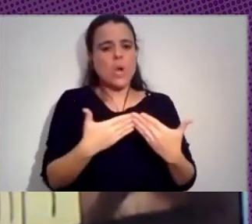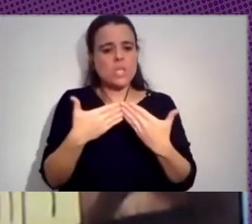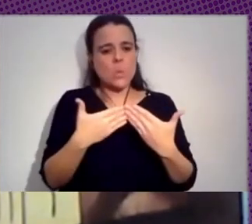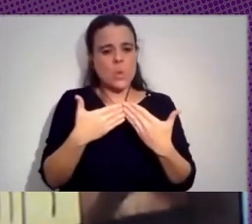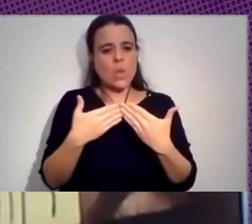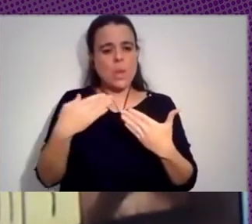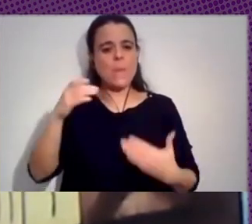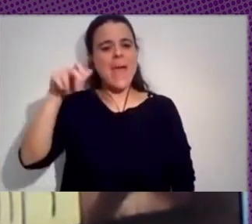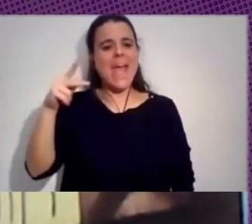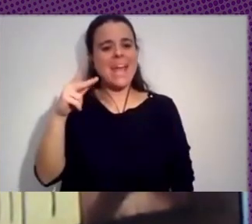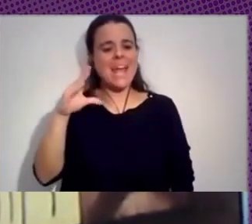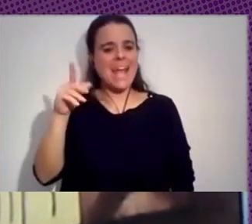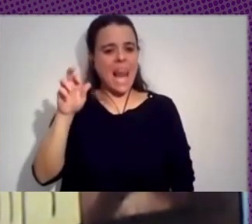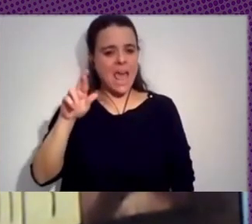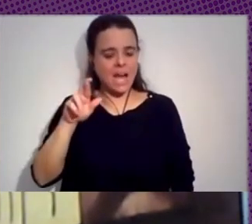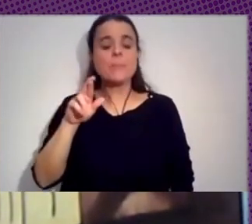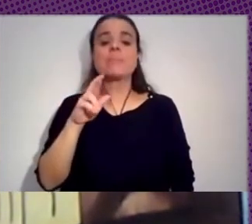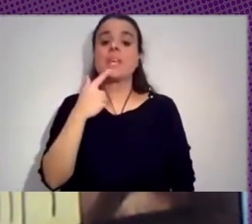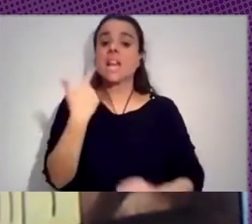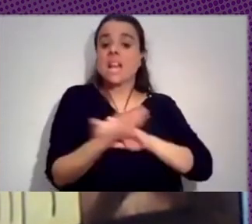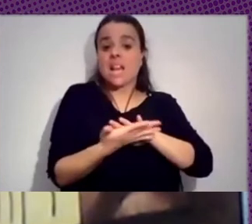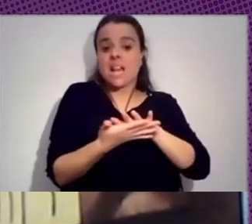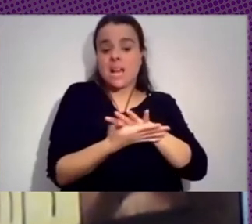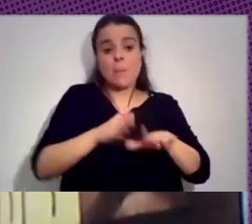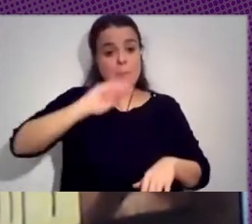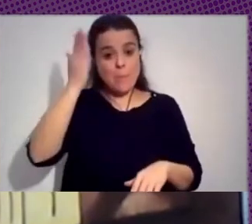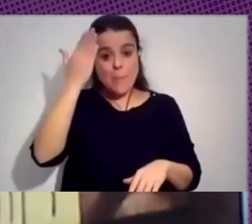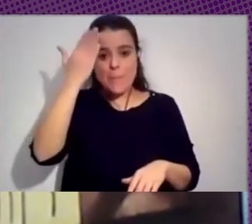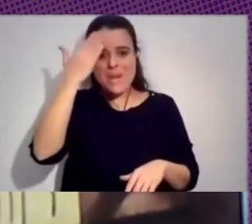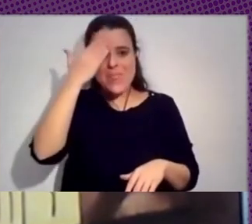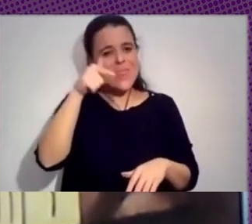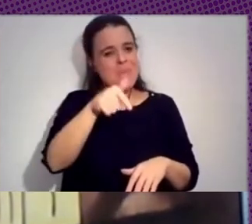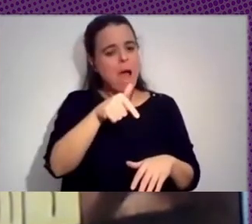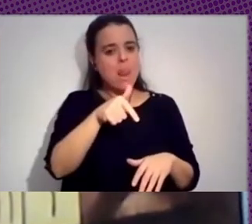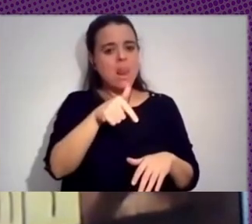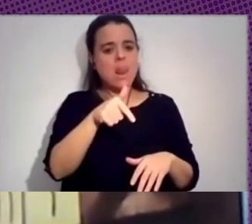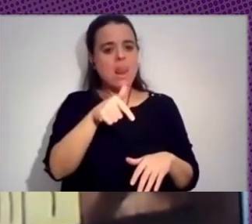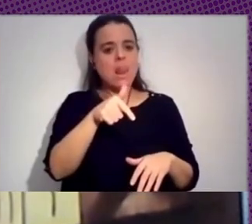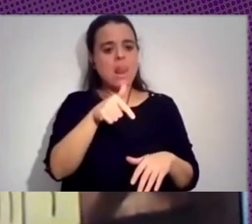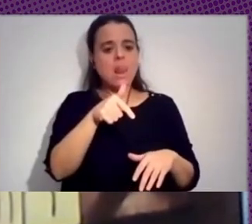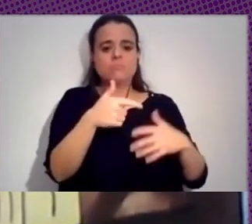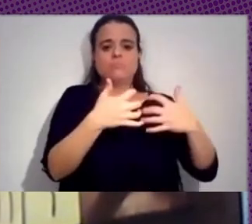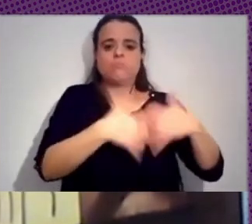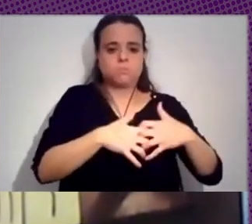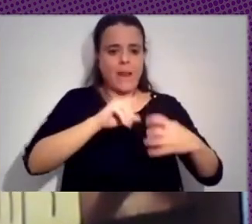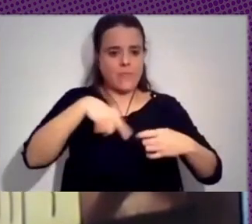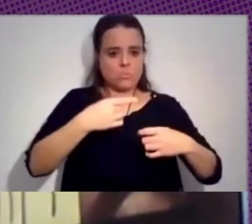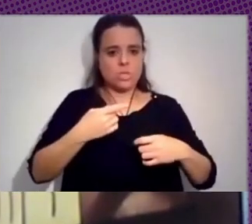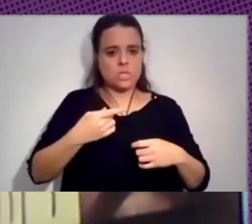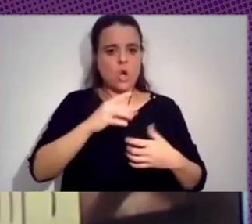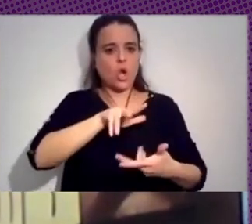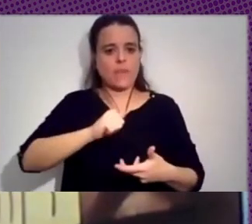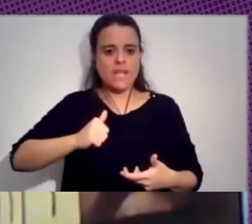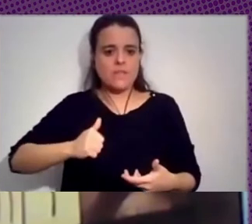donde hablaba de la principal maquinaria propagadora de noticias falsas y campañas